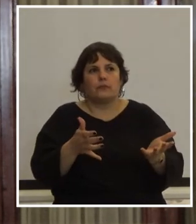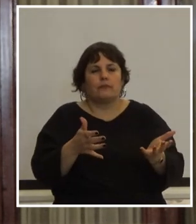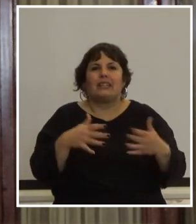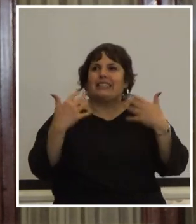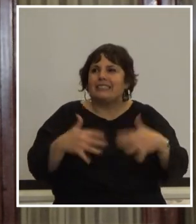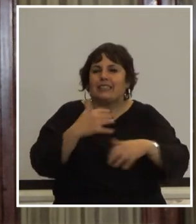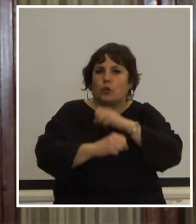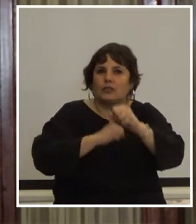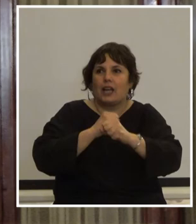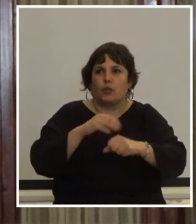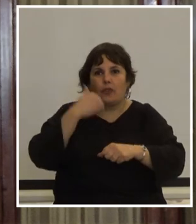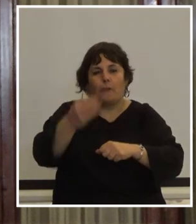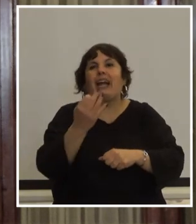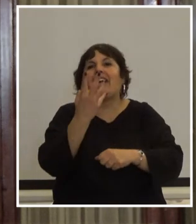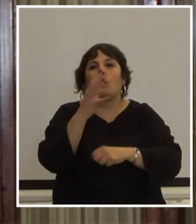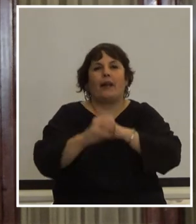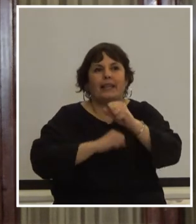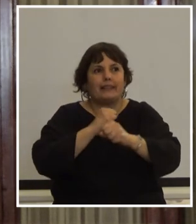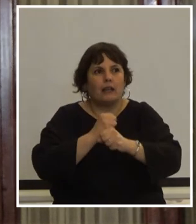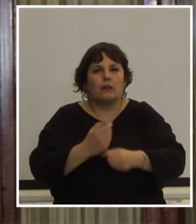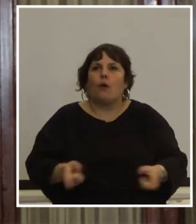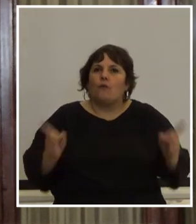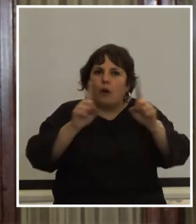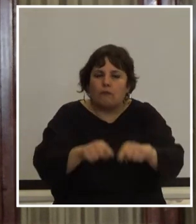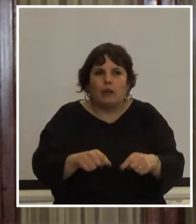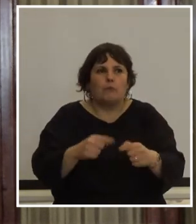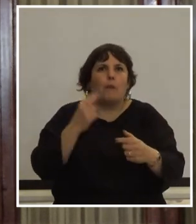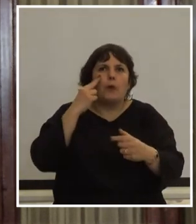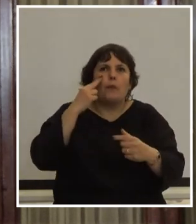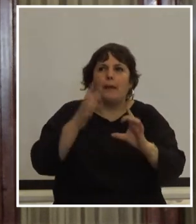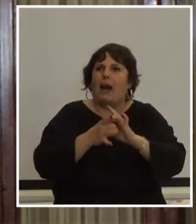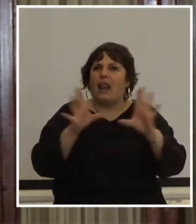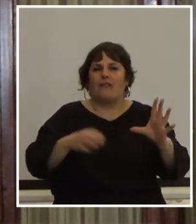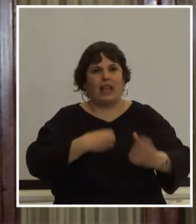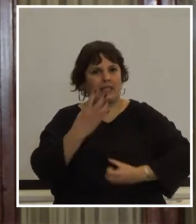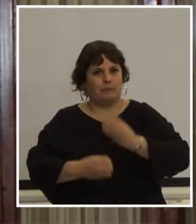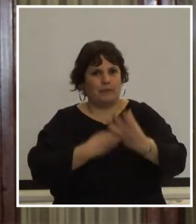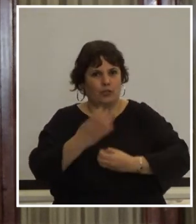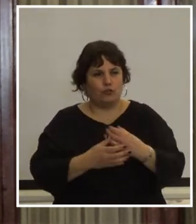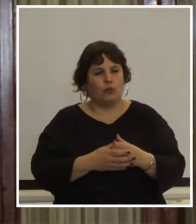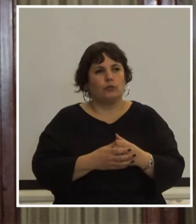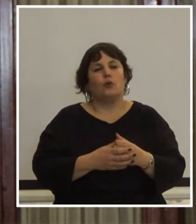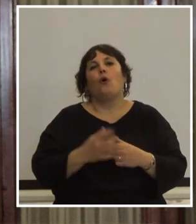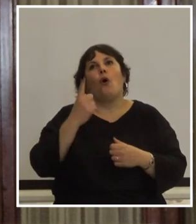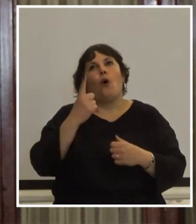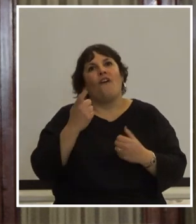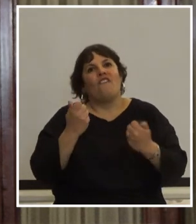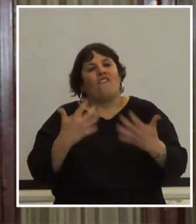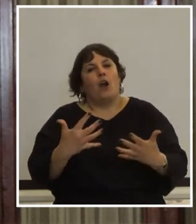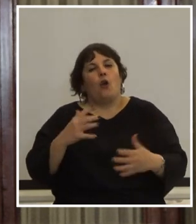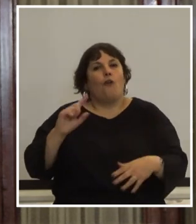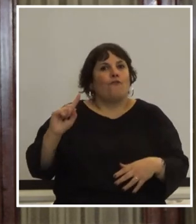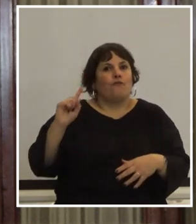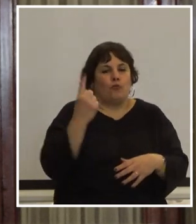tantos años después más de cuatro décadas después tenemos que volver a hablar de problemas con la libertad de expresión un valor fundamental